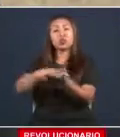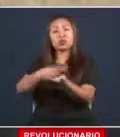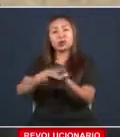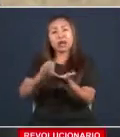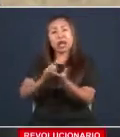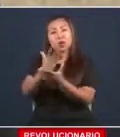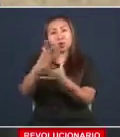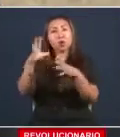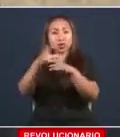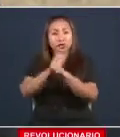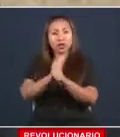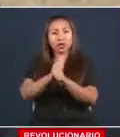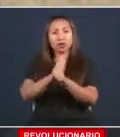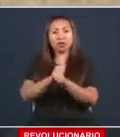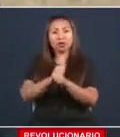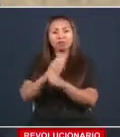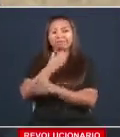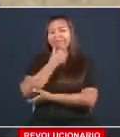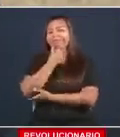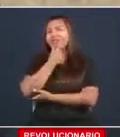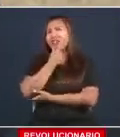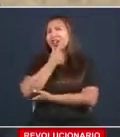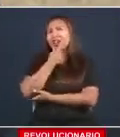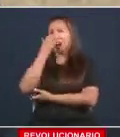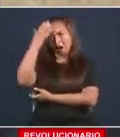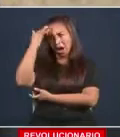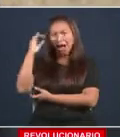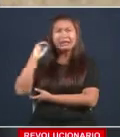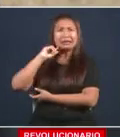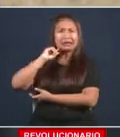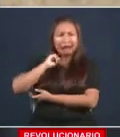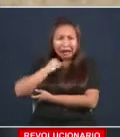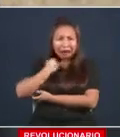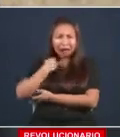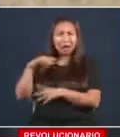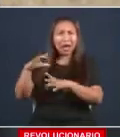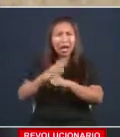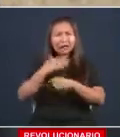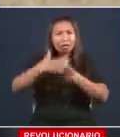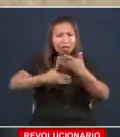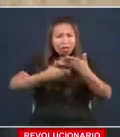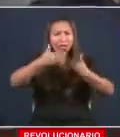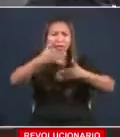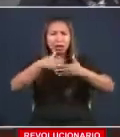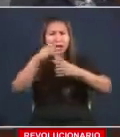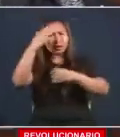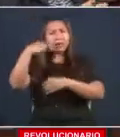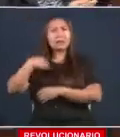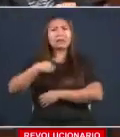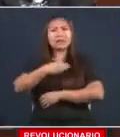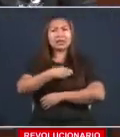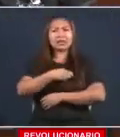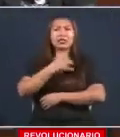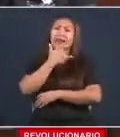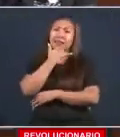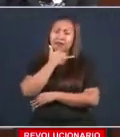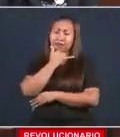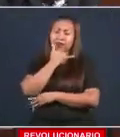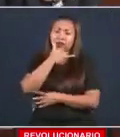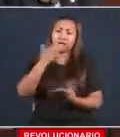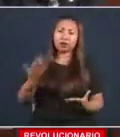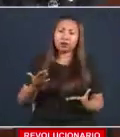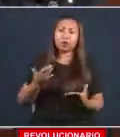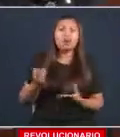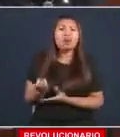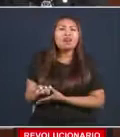se reían y decían que había sobrecosto y que el ministro se equivocó en una frase por su falta de